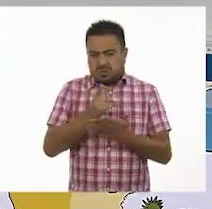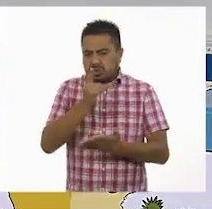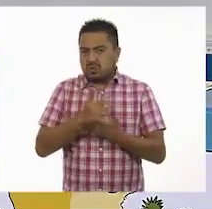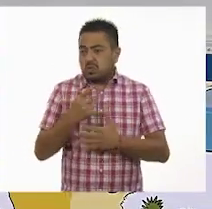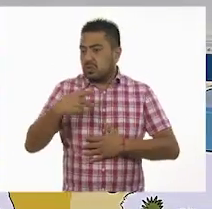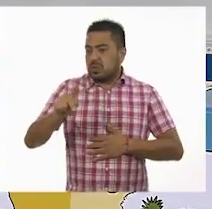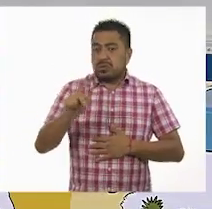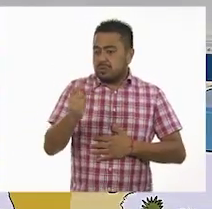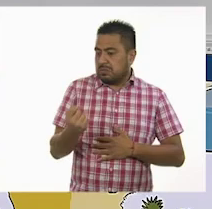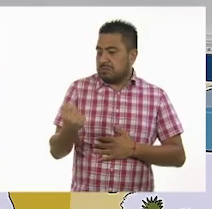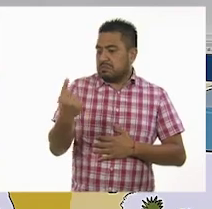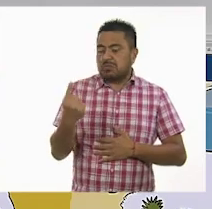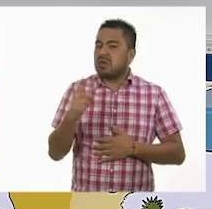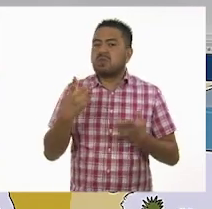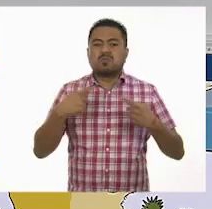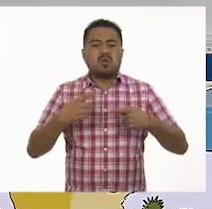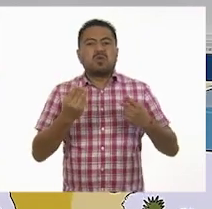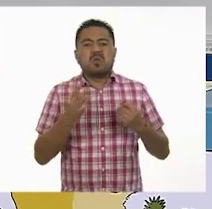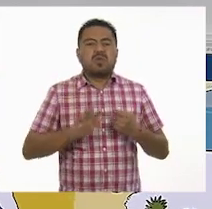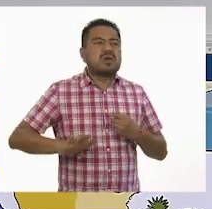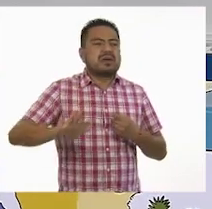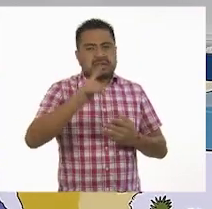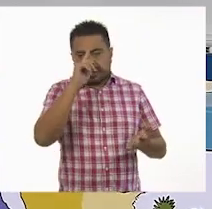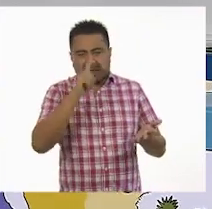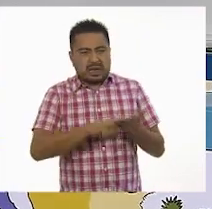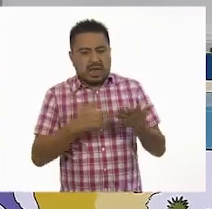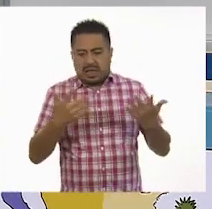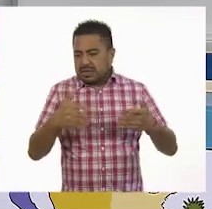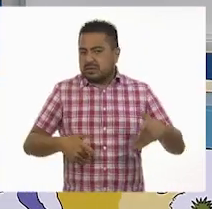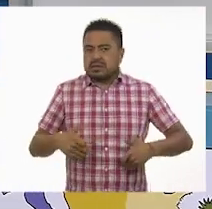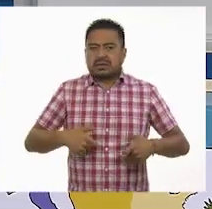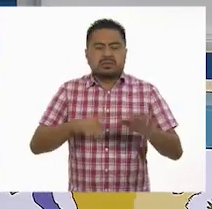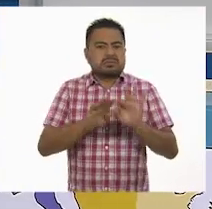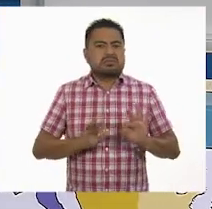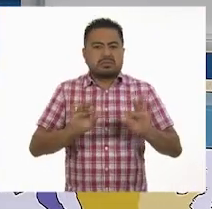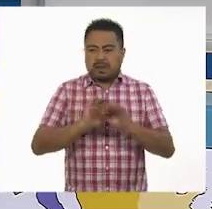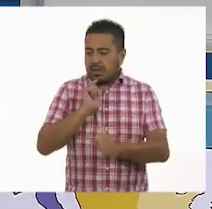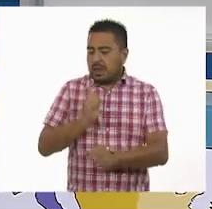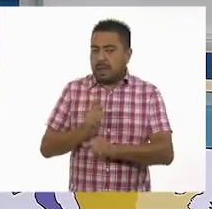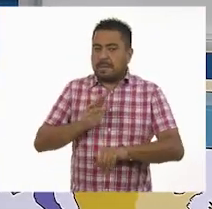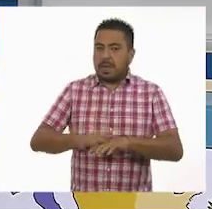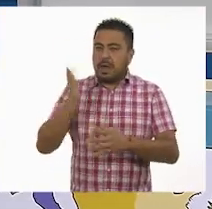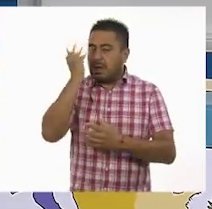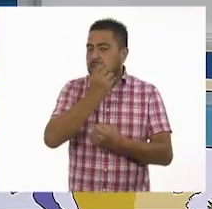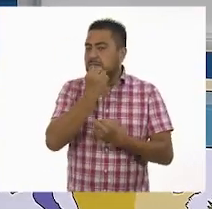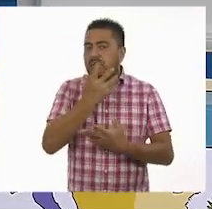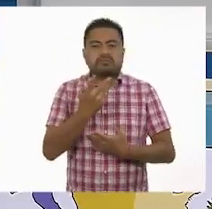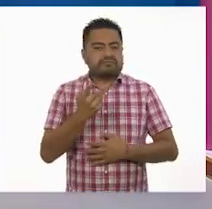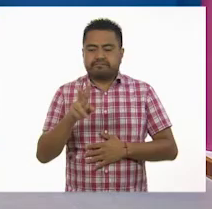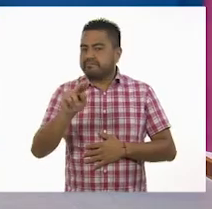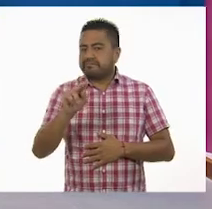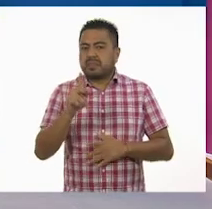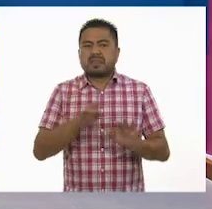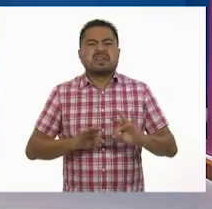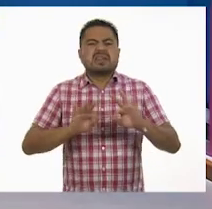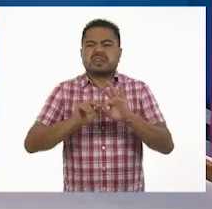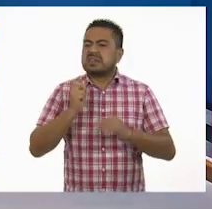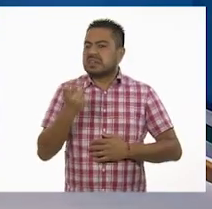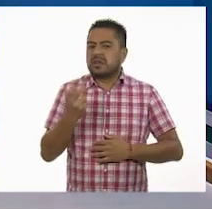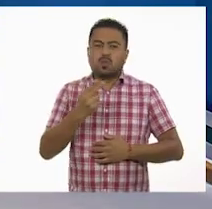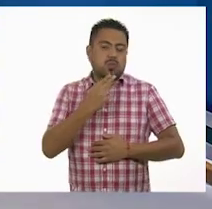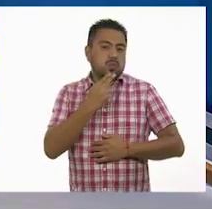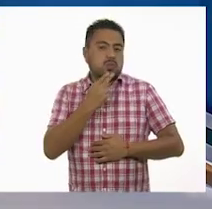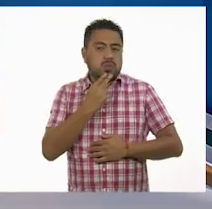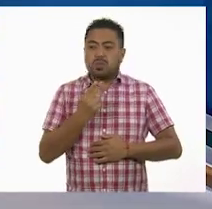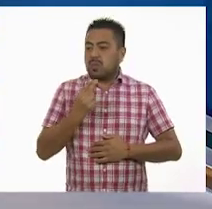tuya. Muchas personas creen que al hacer una obra de teatro lo importante es que se vea bonito y lo importante efectivamente es que se utilice